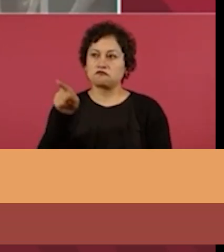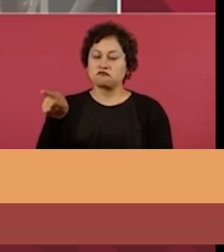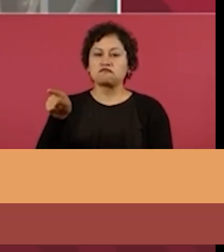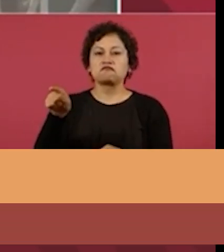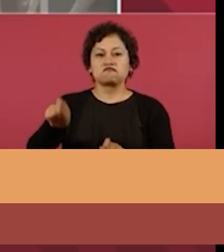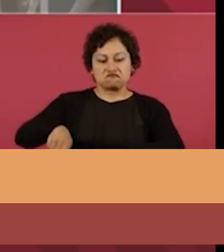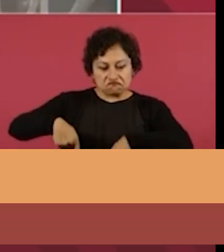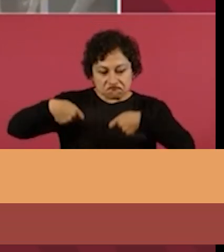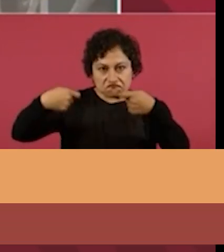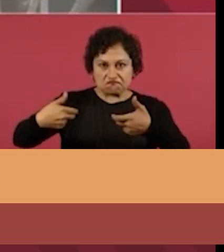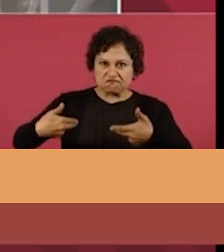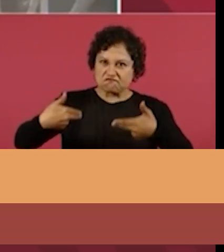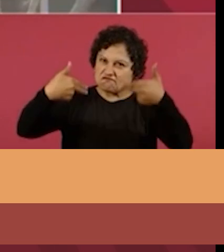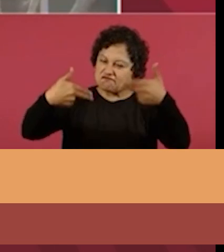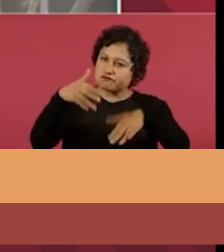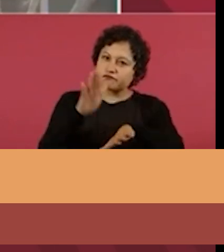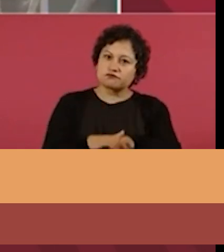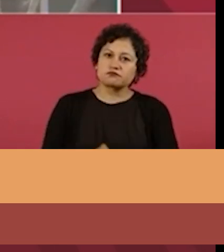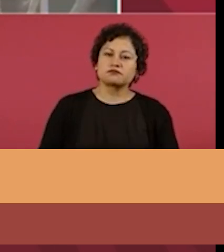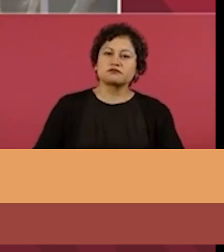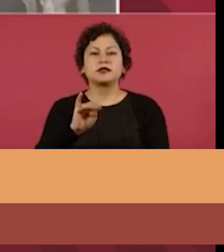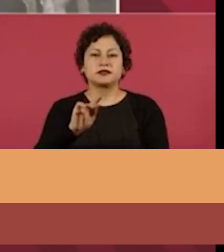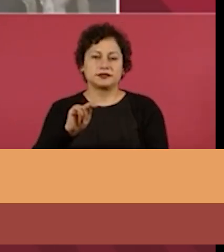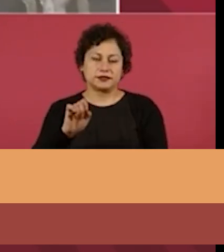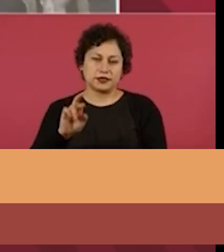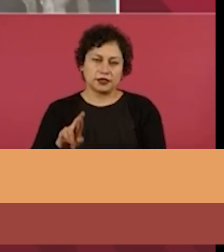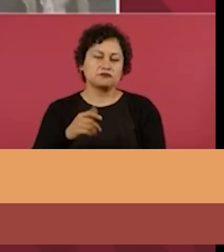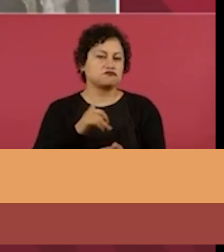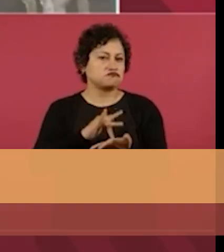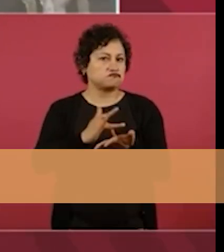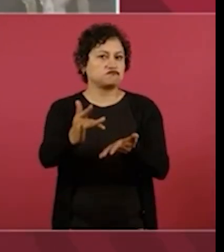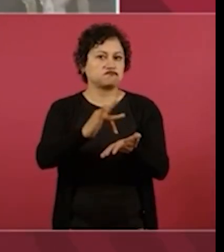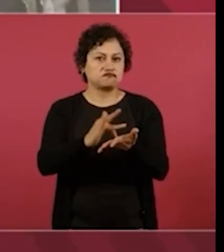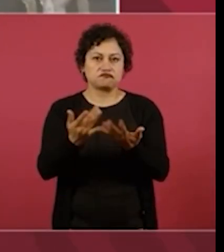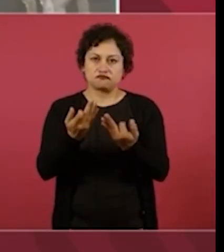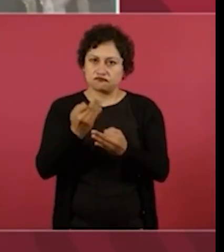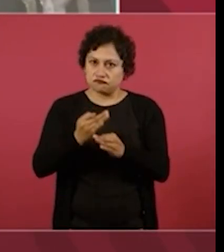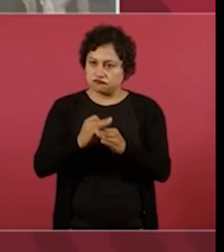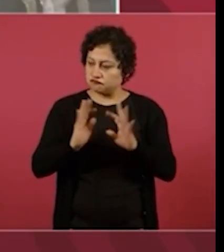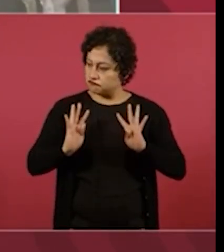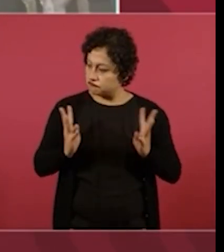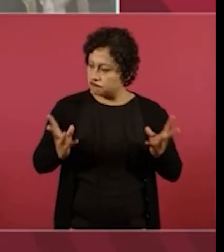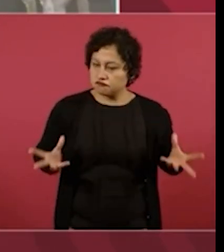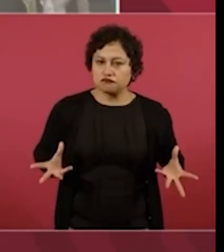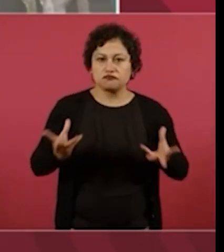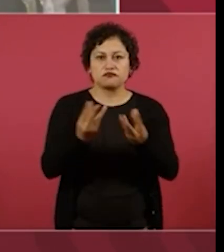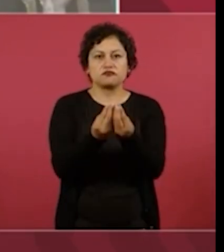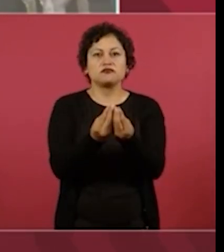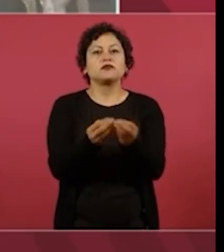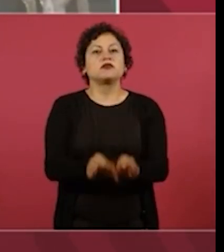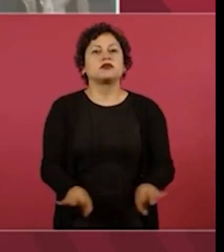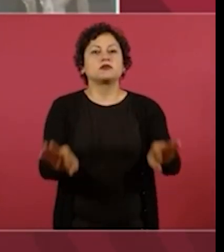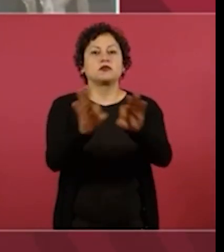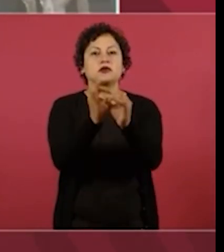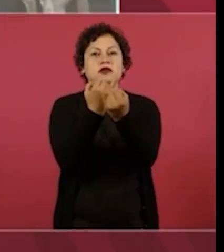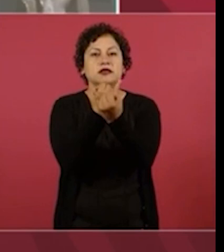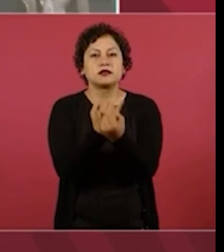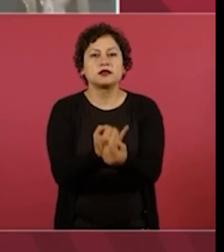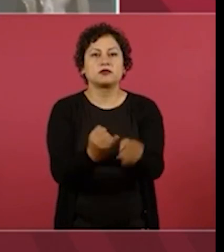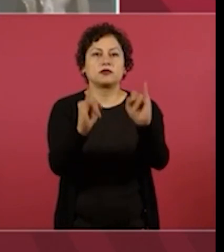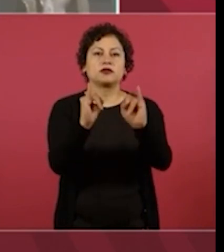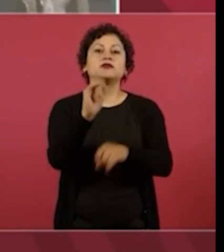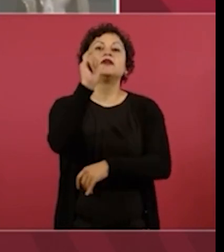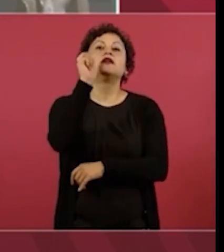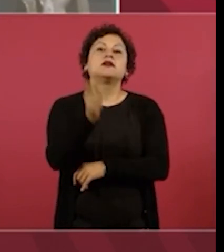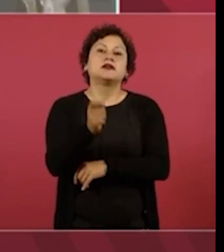de los más importantes que es en el sector salud. Importante inauguración de la clínica número